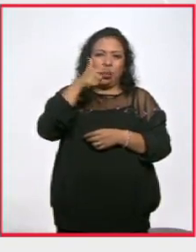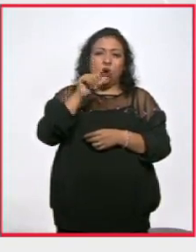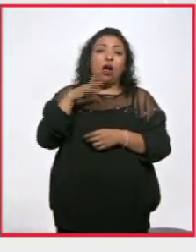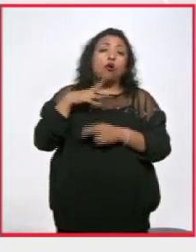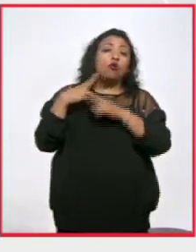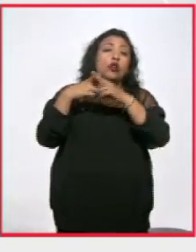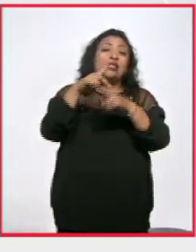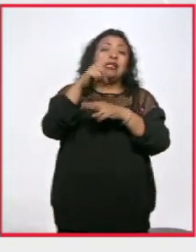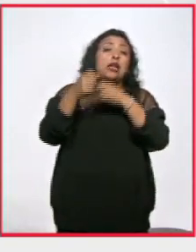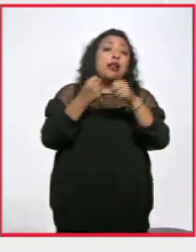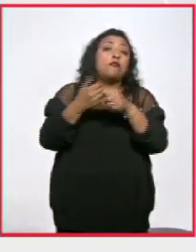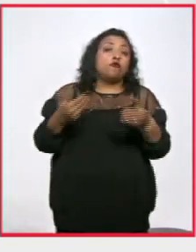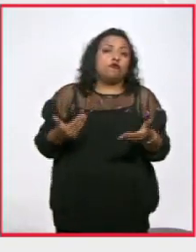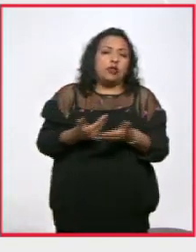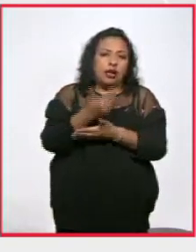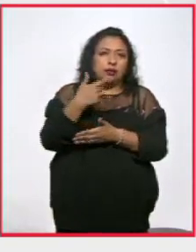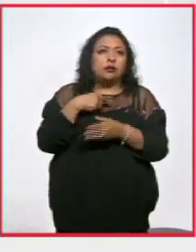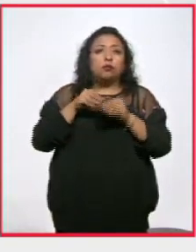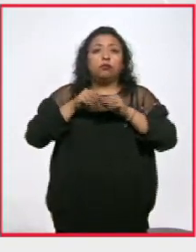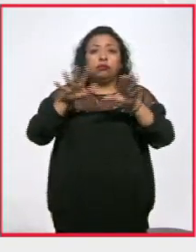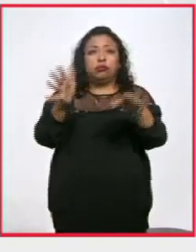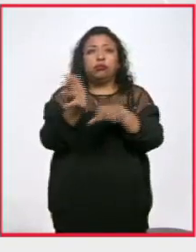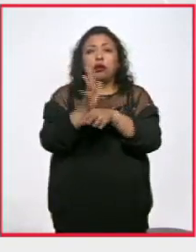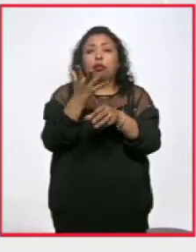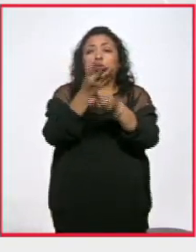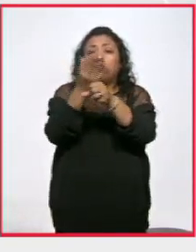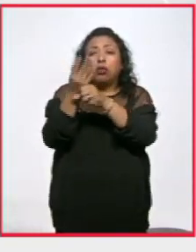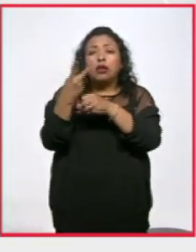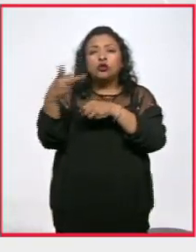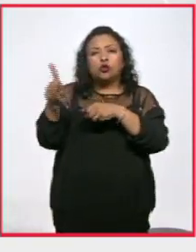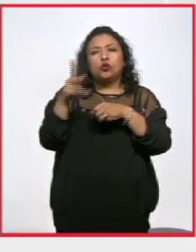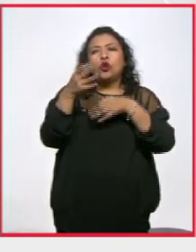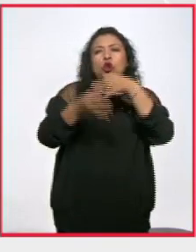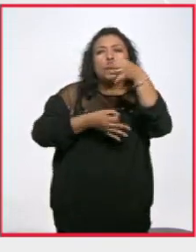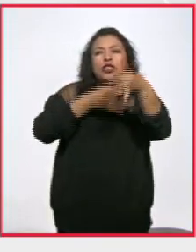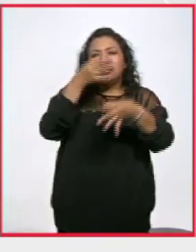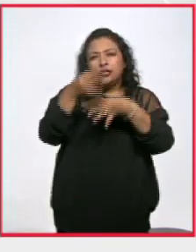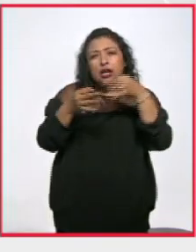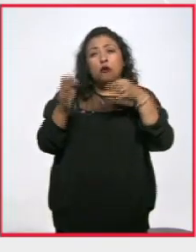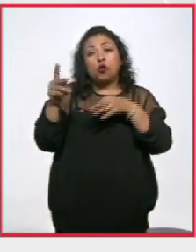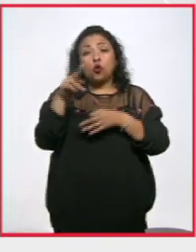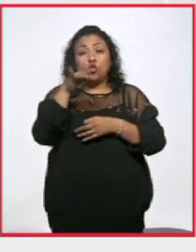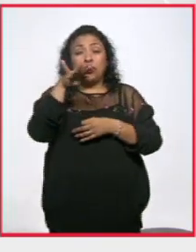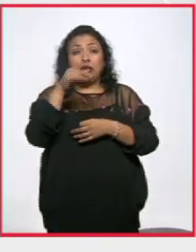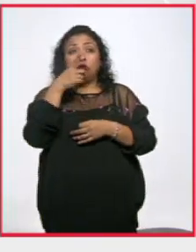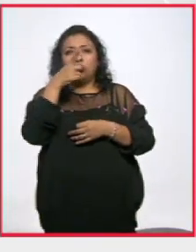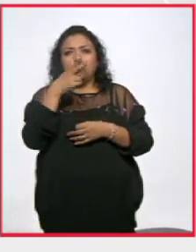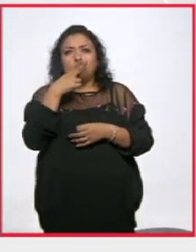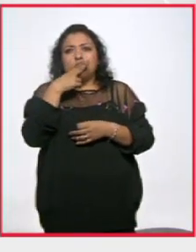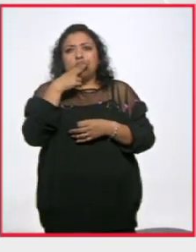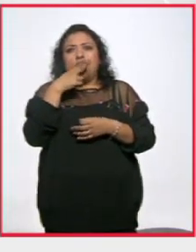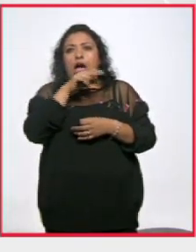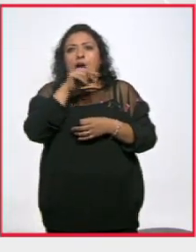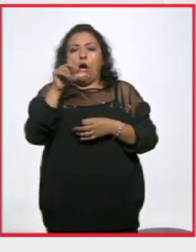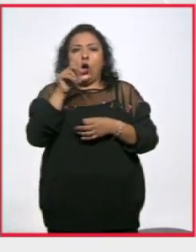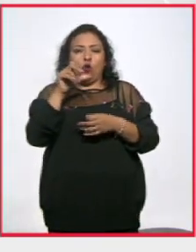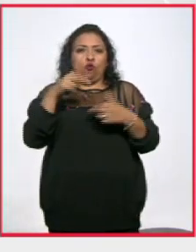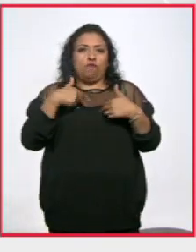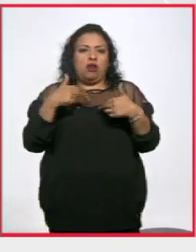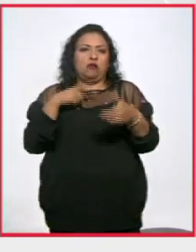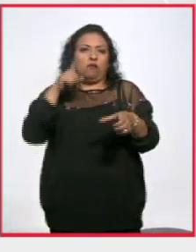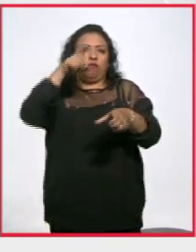su centenario de nacimiento. Proyectarán las versiones restauradas de sus noticieros considerados por la Unesco como patrimonio de la humanidad.